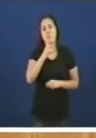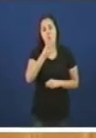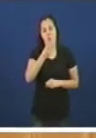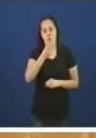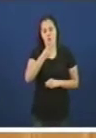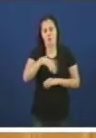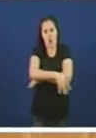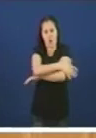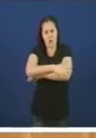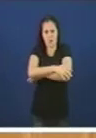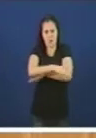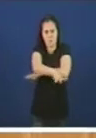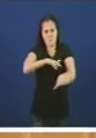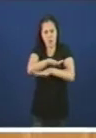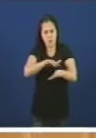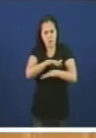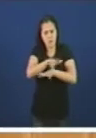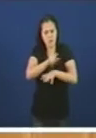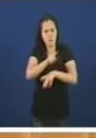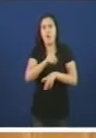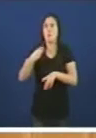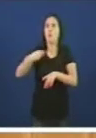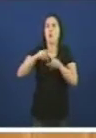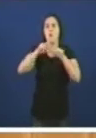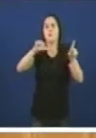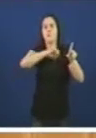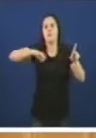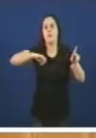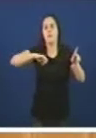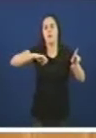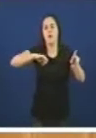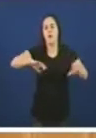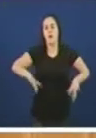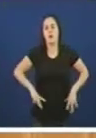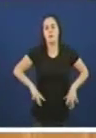aire, polos intereses dunha empresa privada en Argentina, por Resol y Pefe.